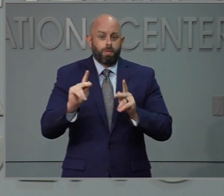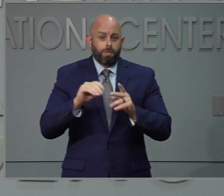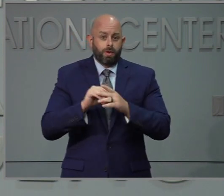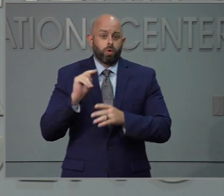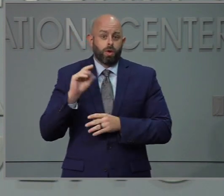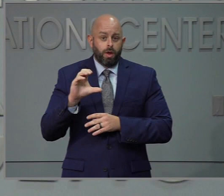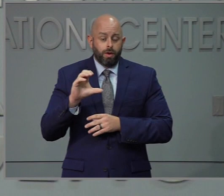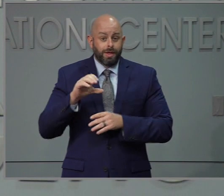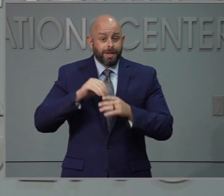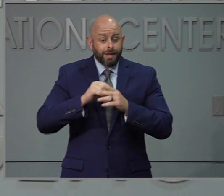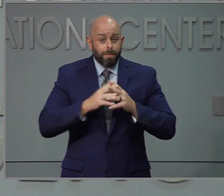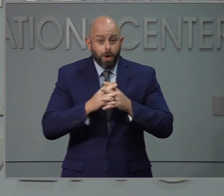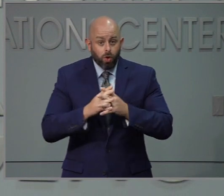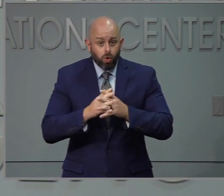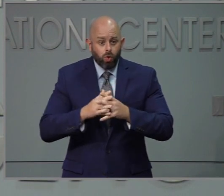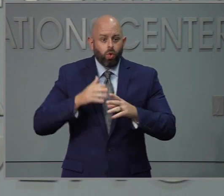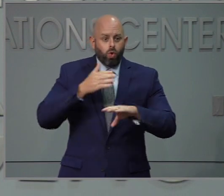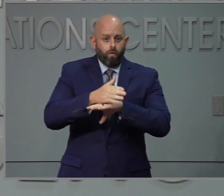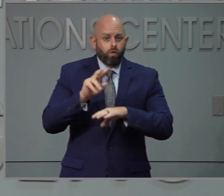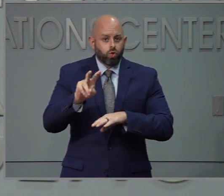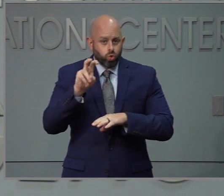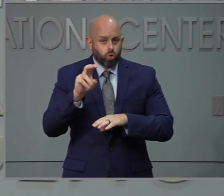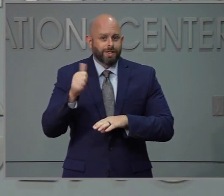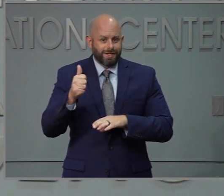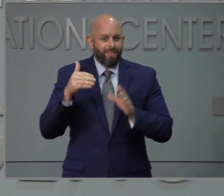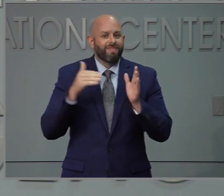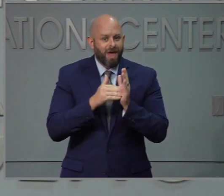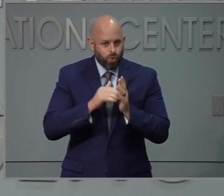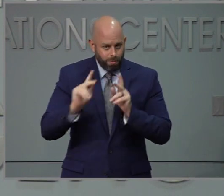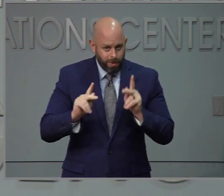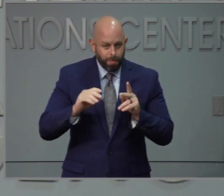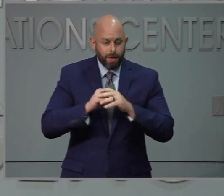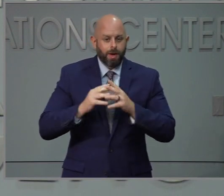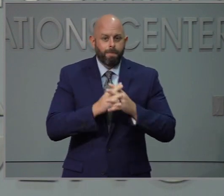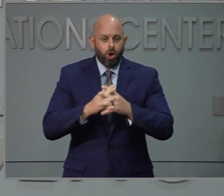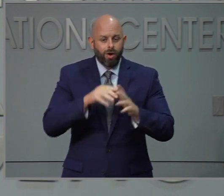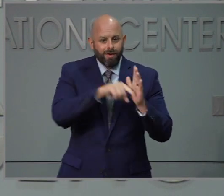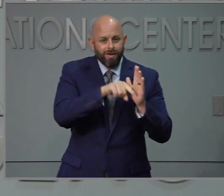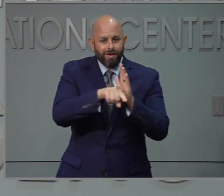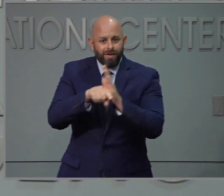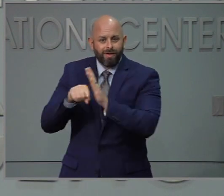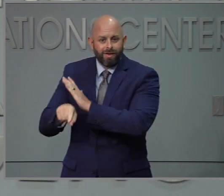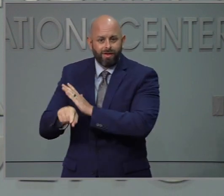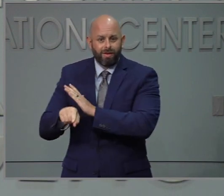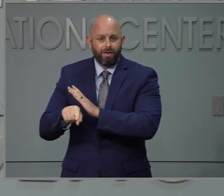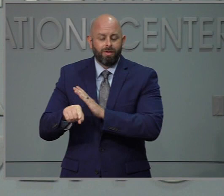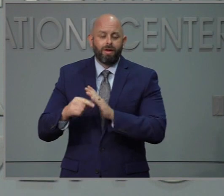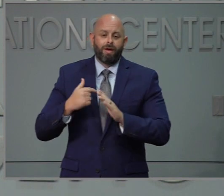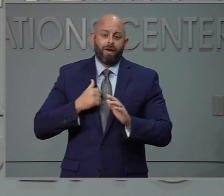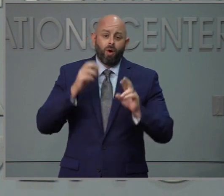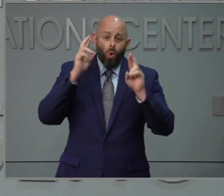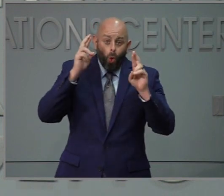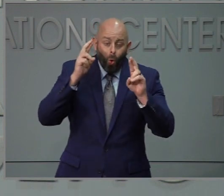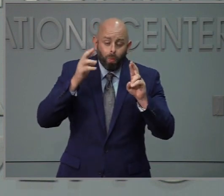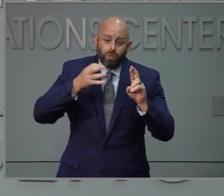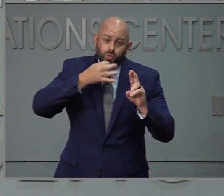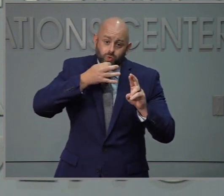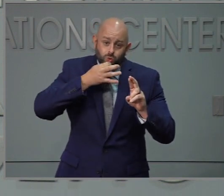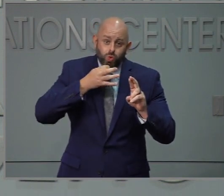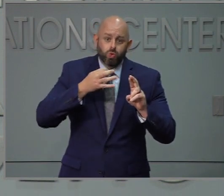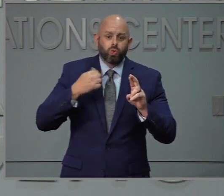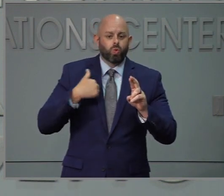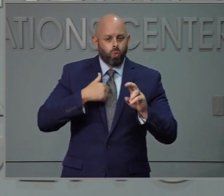doscientos diez mil personas en el país. tenemos que anticipó con gusto ver ese día la siguiente por favor.